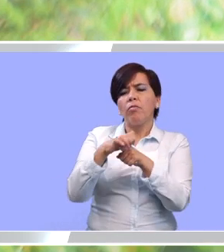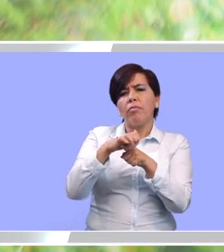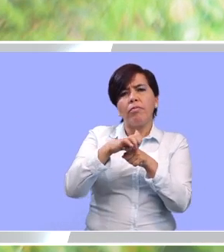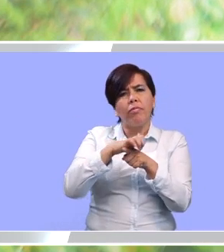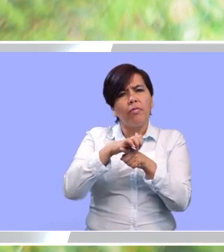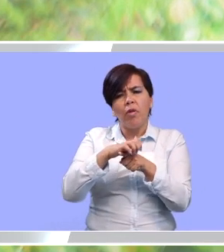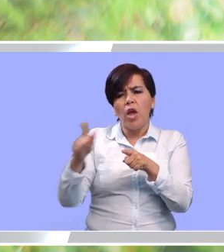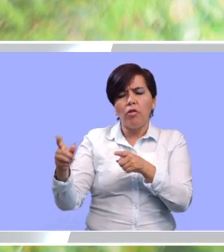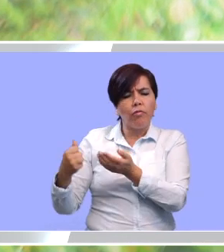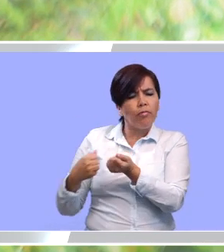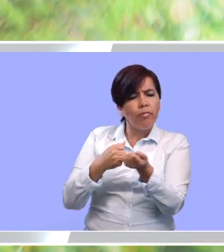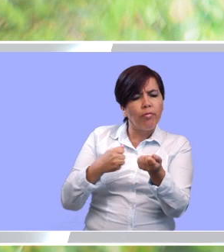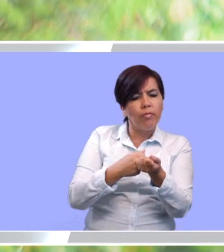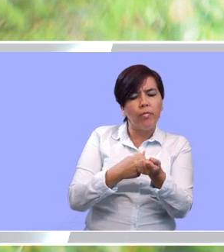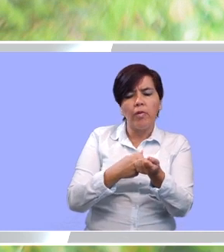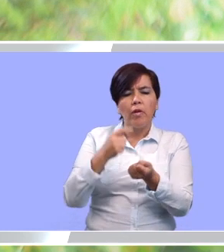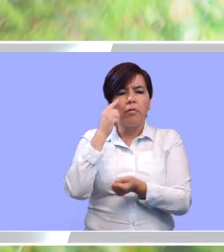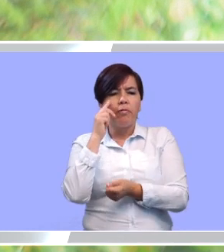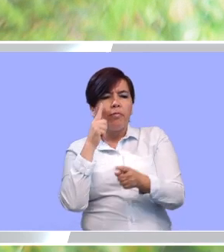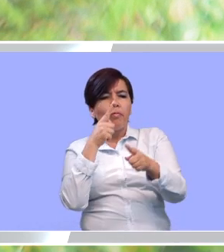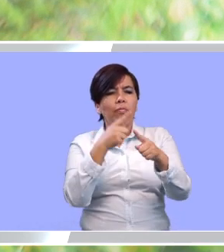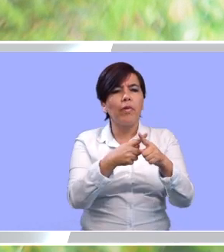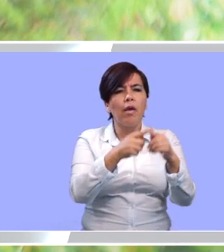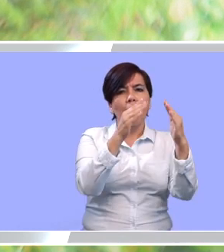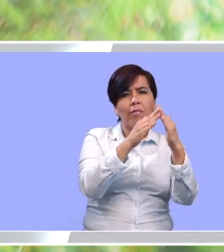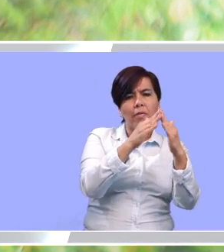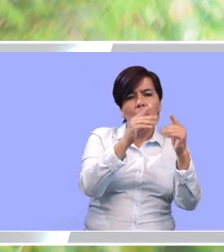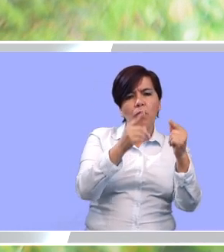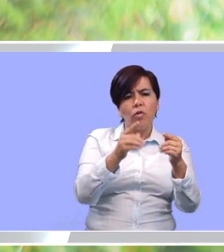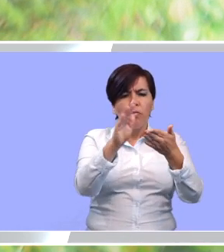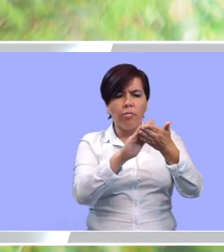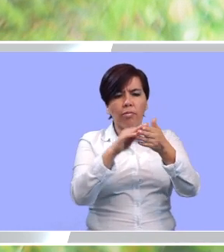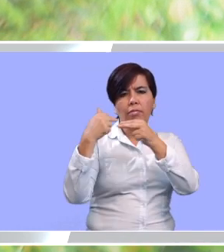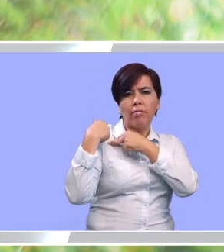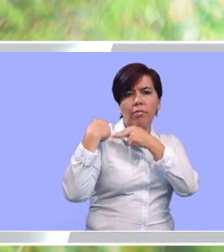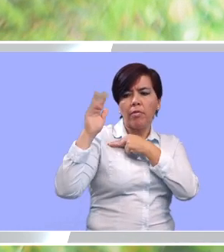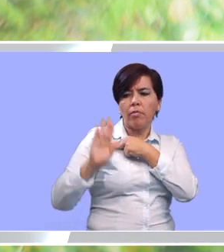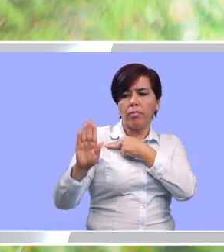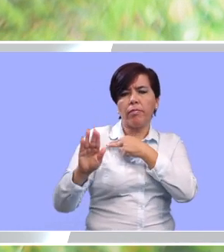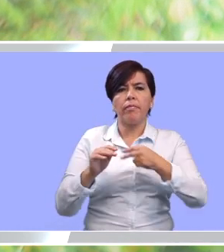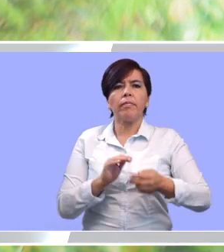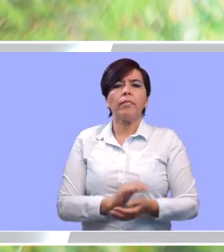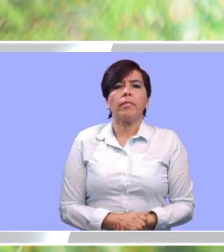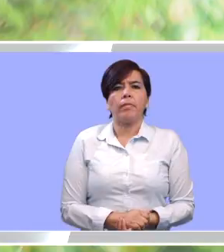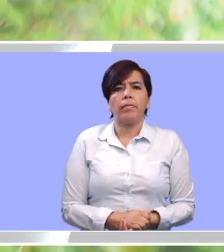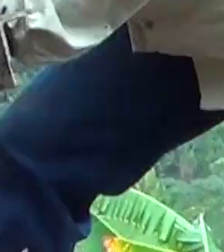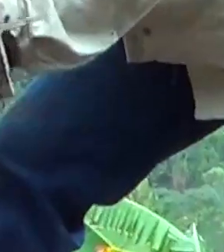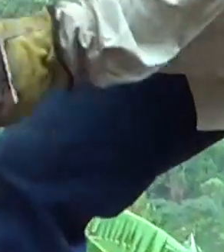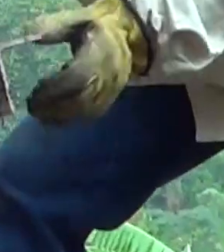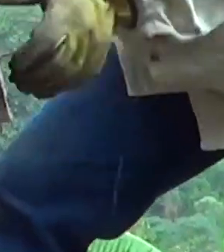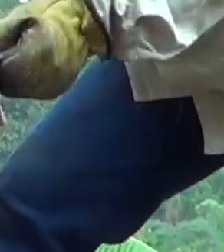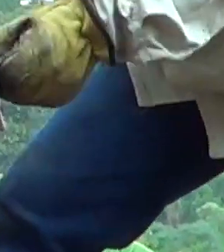De hecho, prácticamente apuntamos a la verdadera gestión social de la empresa y la responsabilidad social de ella.